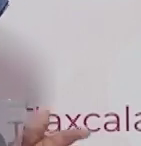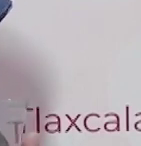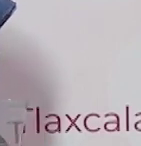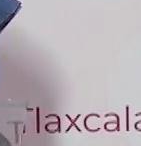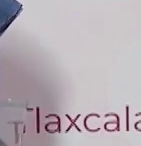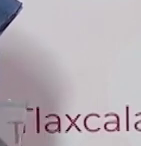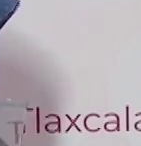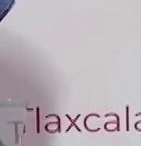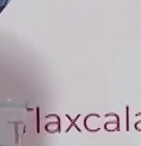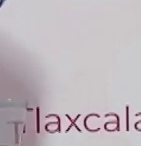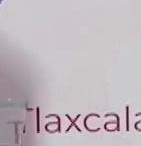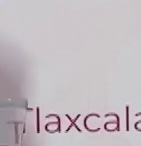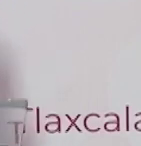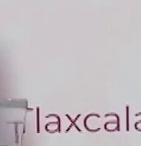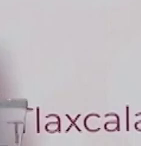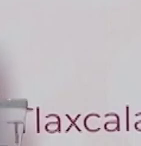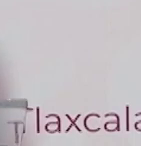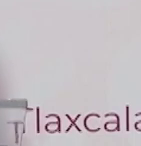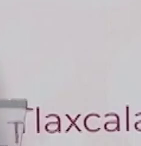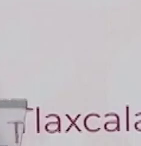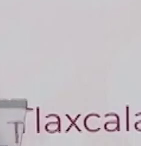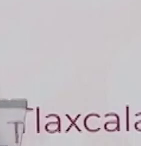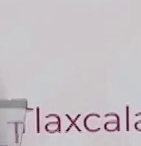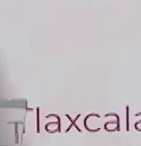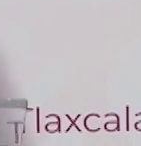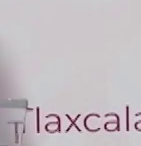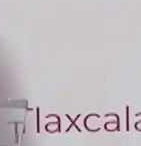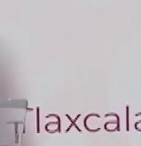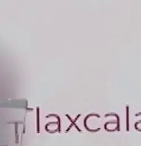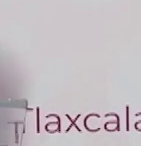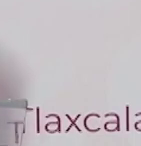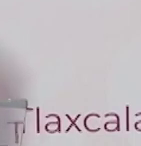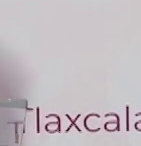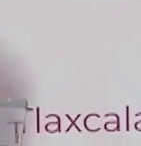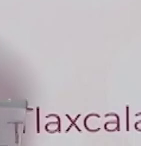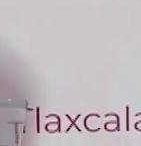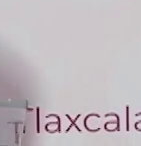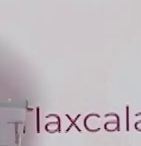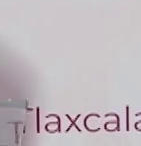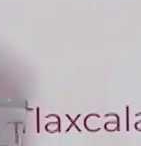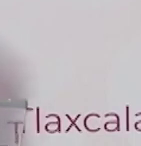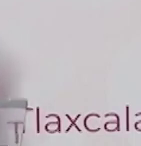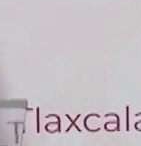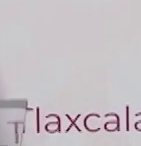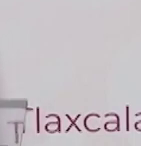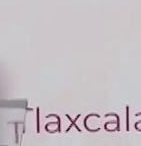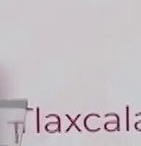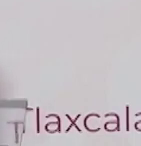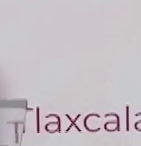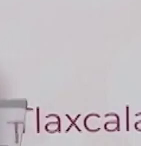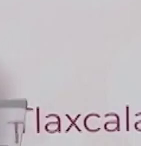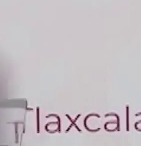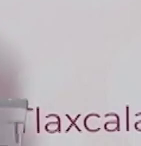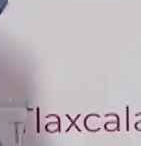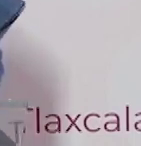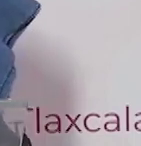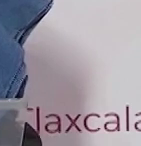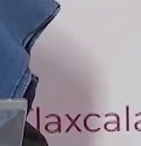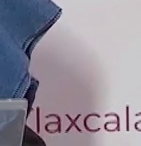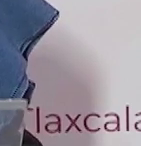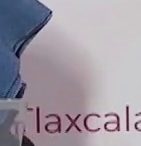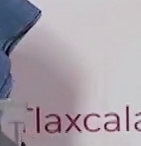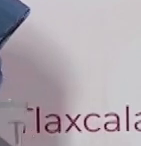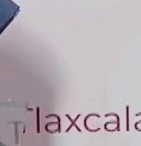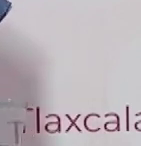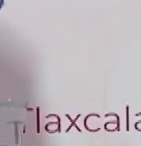esta administración, en estos dos años, 11 meses, 28 días. Esto es una muestra clara que